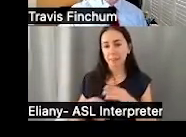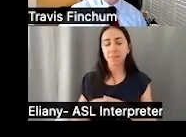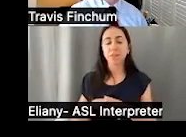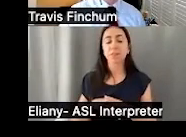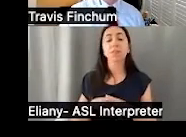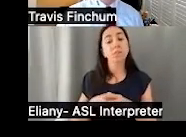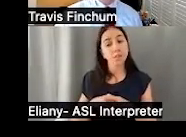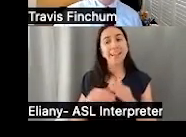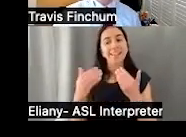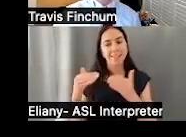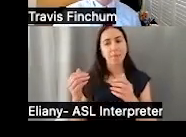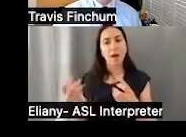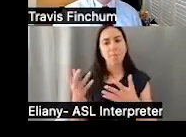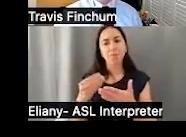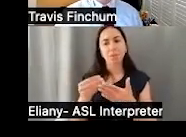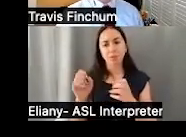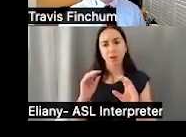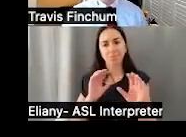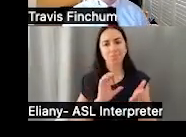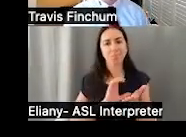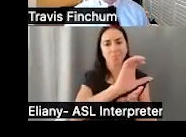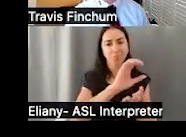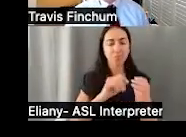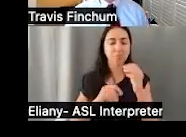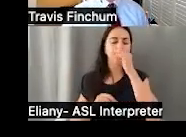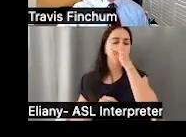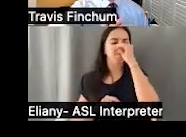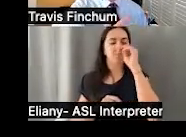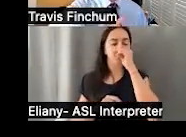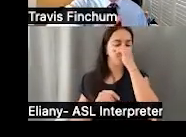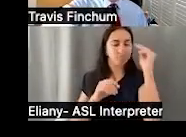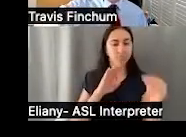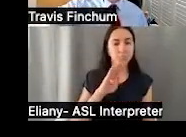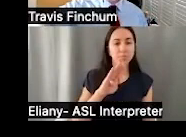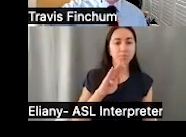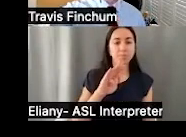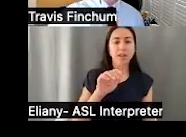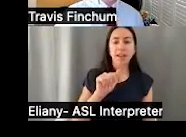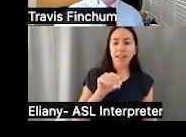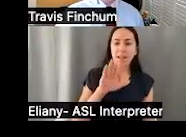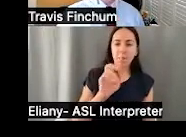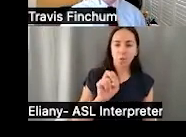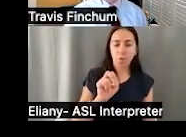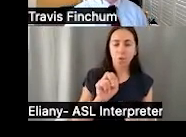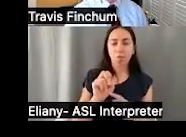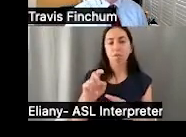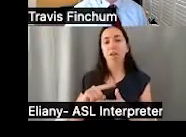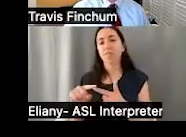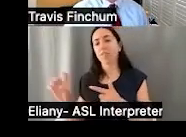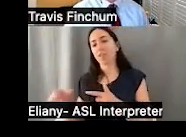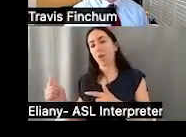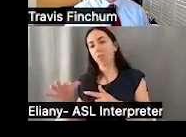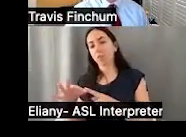Después, hay otras cosas que van a costar más, pero hay límites. La diferencia entre la cuenta ABLE y